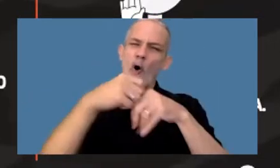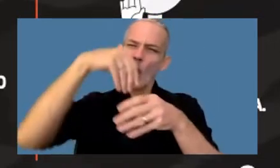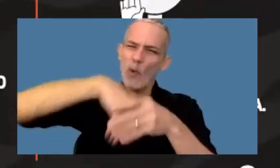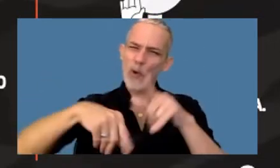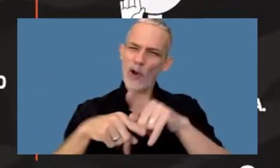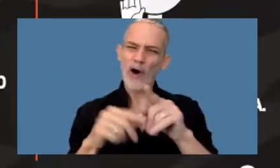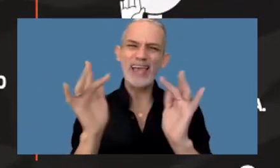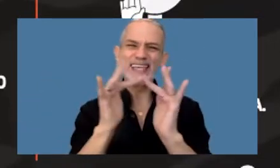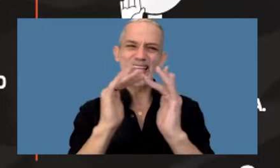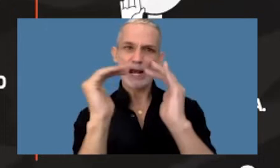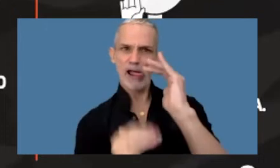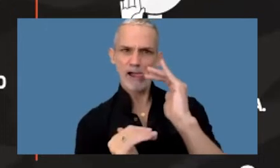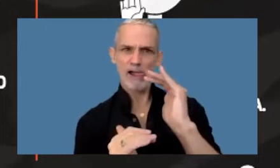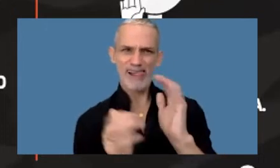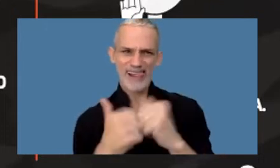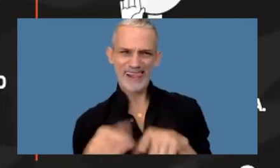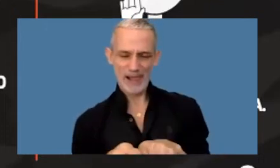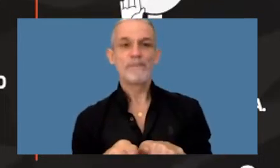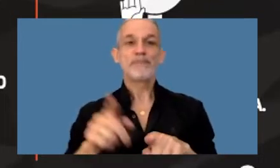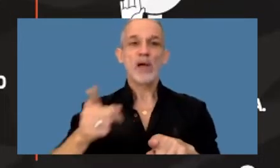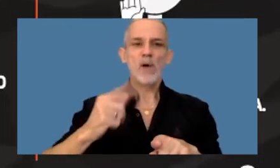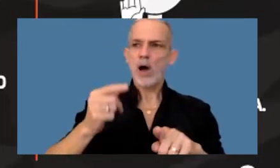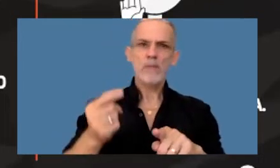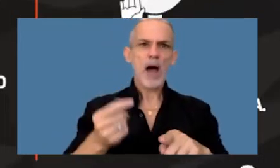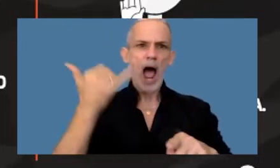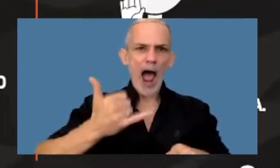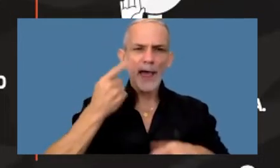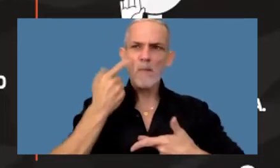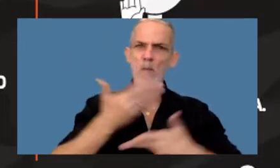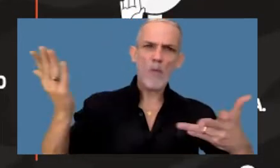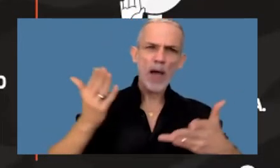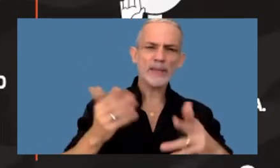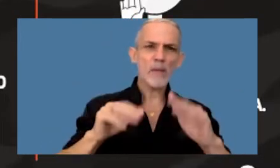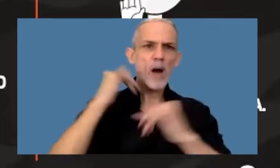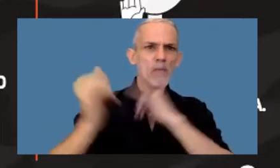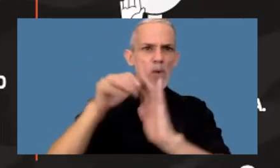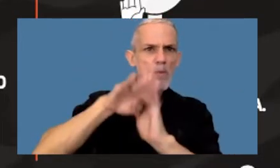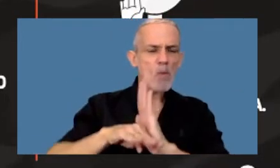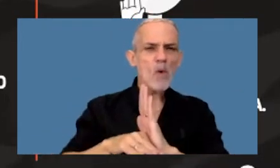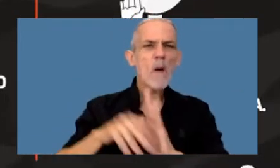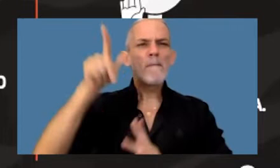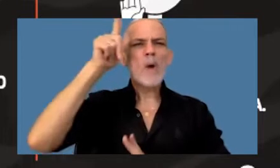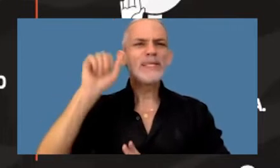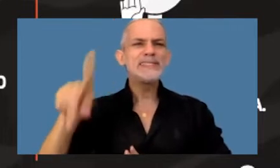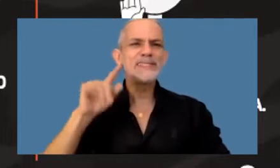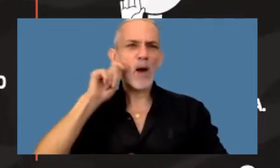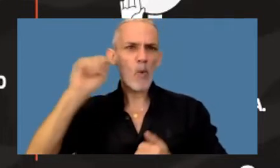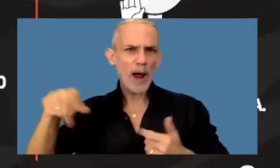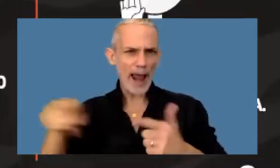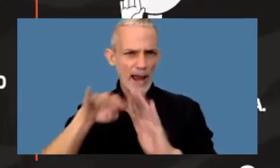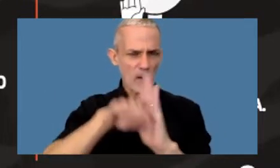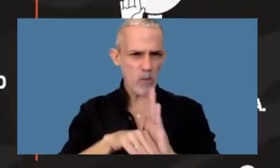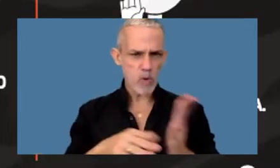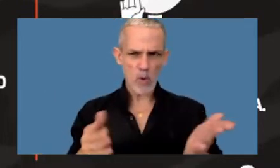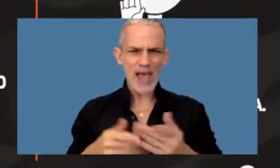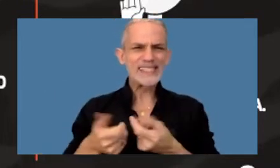Dark Web estaban expuestas y a la venta por ejemplo la base de datos de la policía ucraniana la base de datos de la